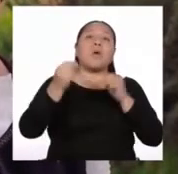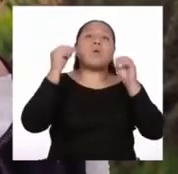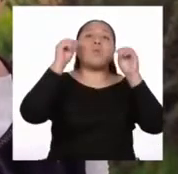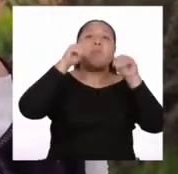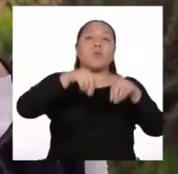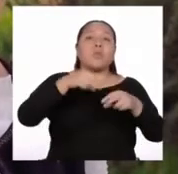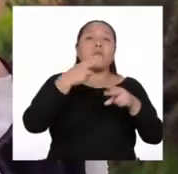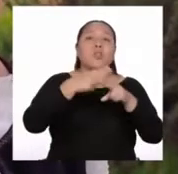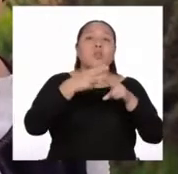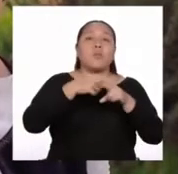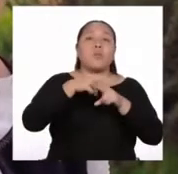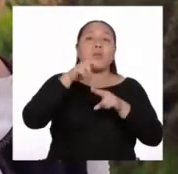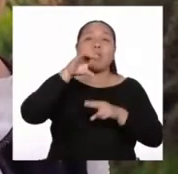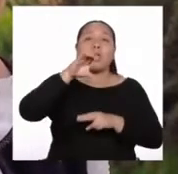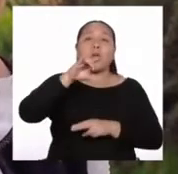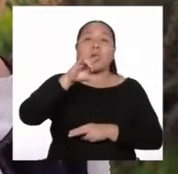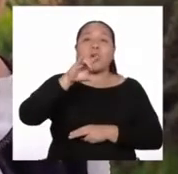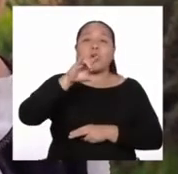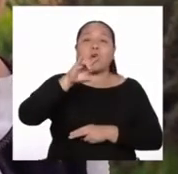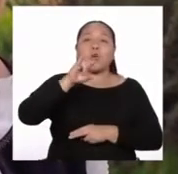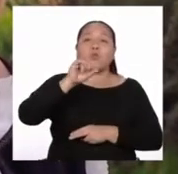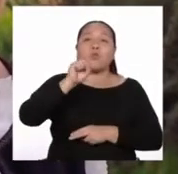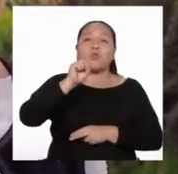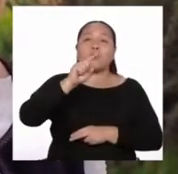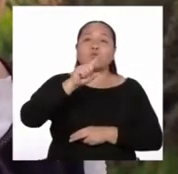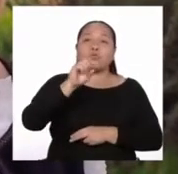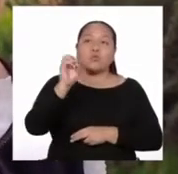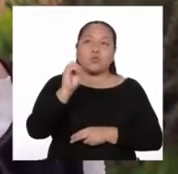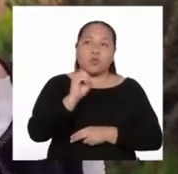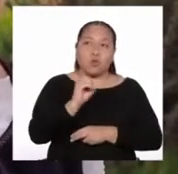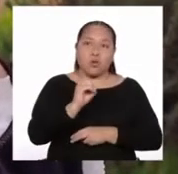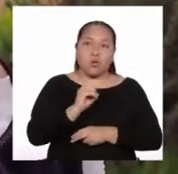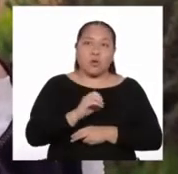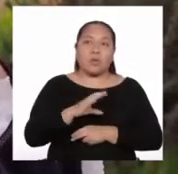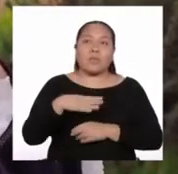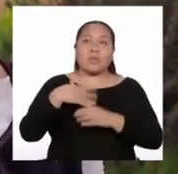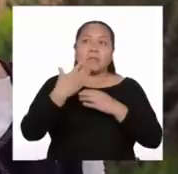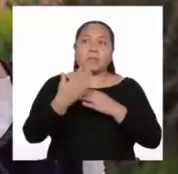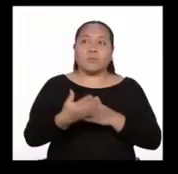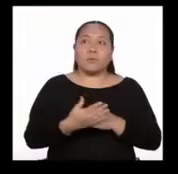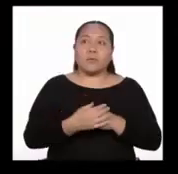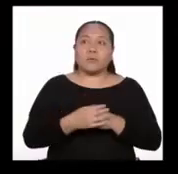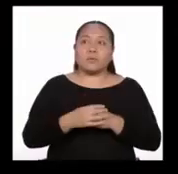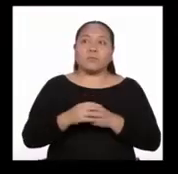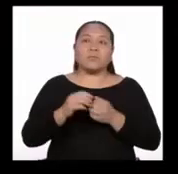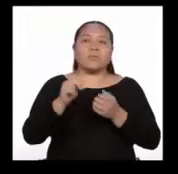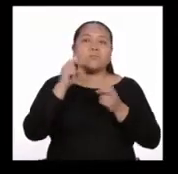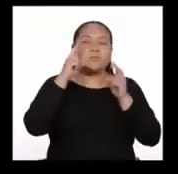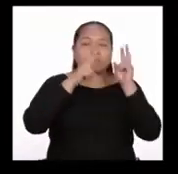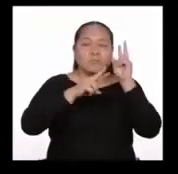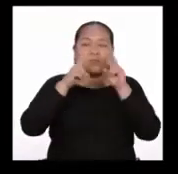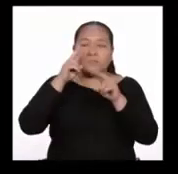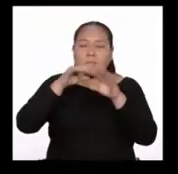así ordenó el inca que adorasen y sacrificasen a las huacas de los ceros.